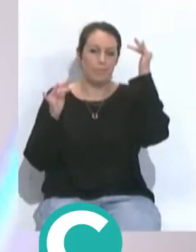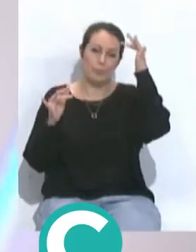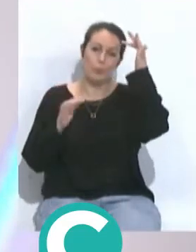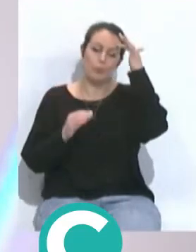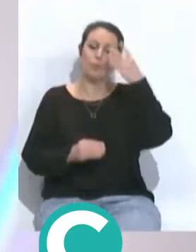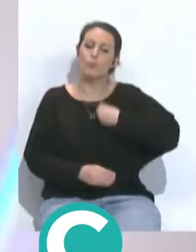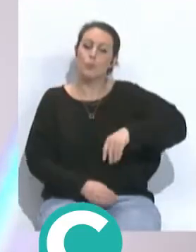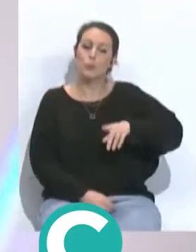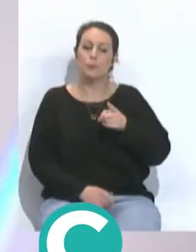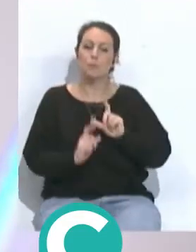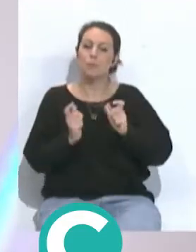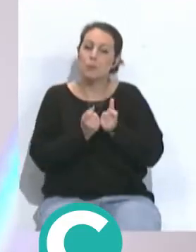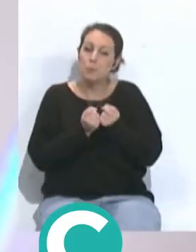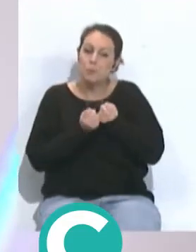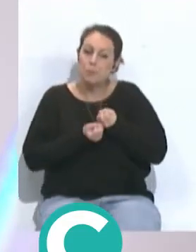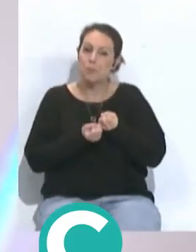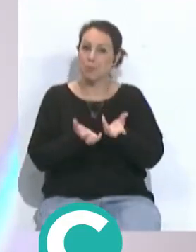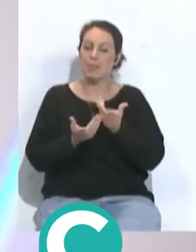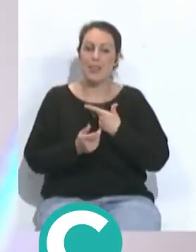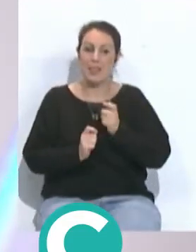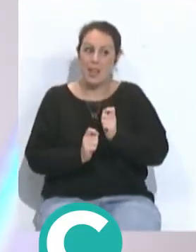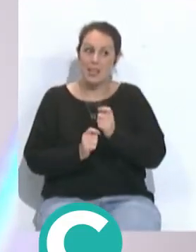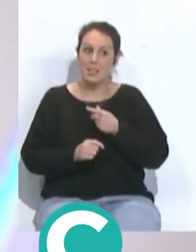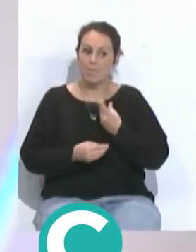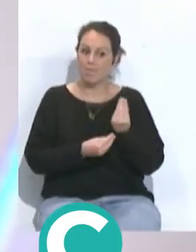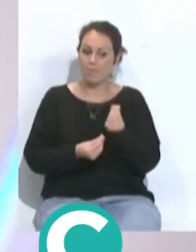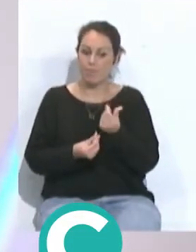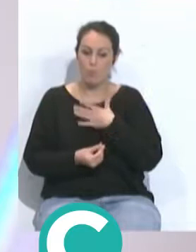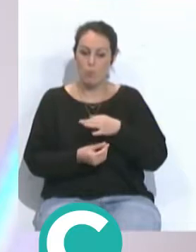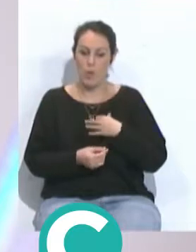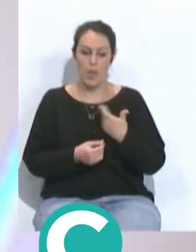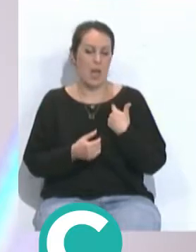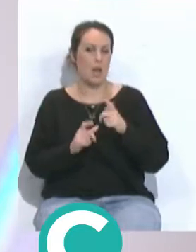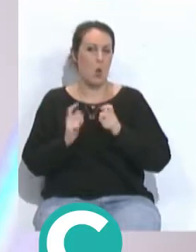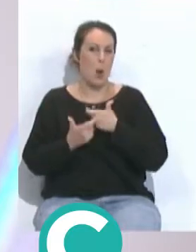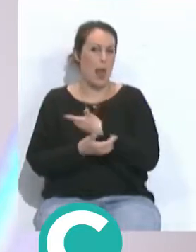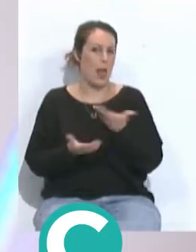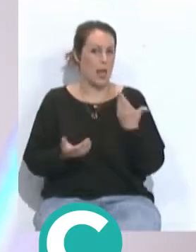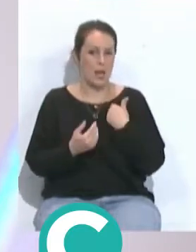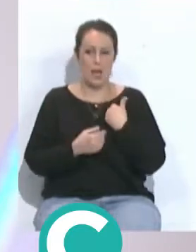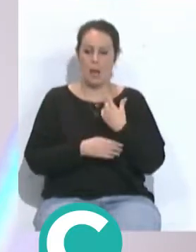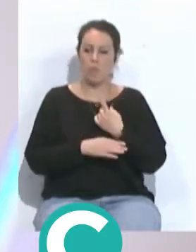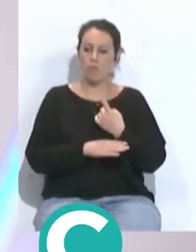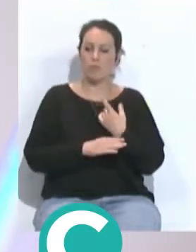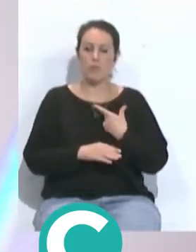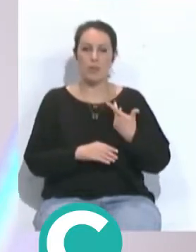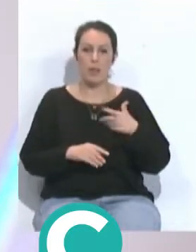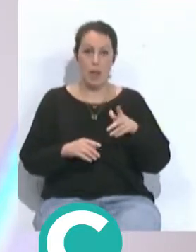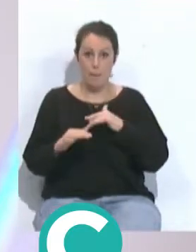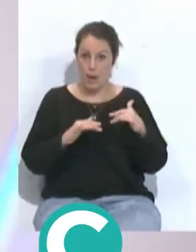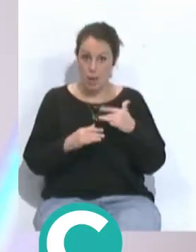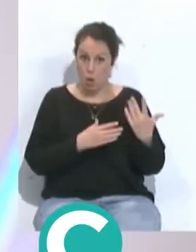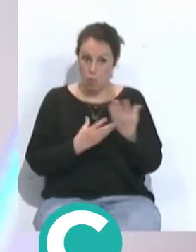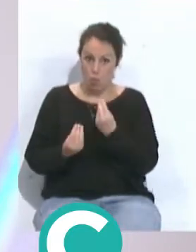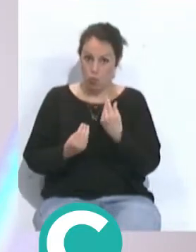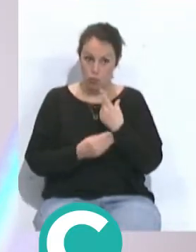transmitiendo ahora mismo el equipo, Te da sensación de poderle plantar cara a cualquier equipo, es capaz de llevar el peso del partido en muchos minutos